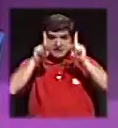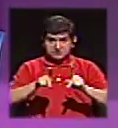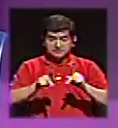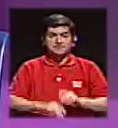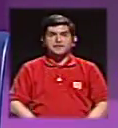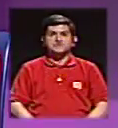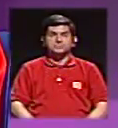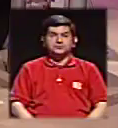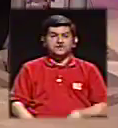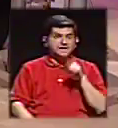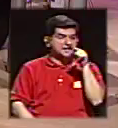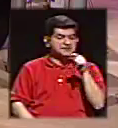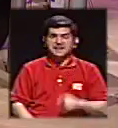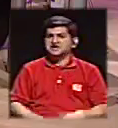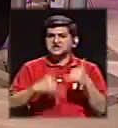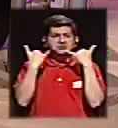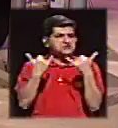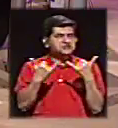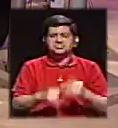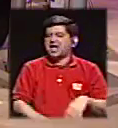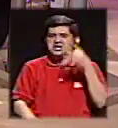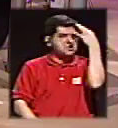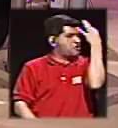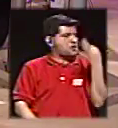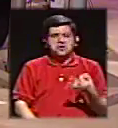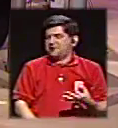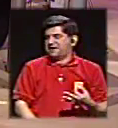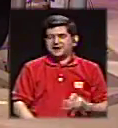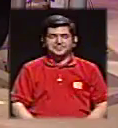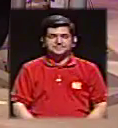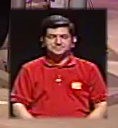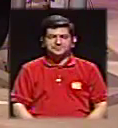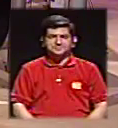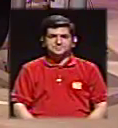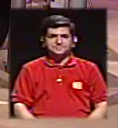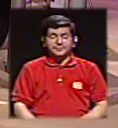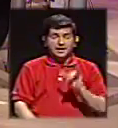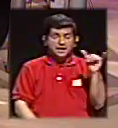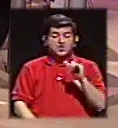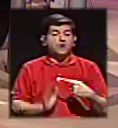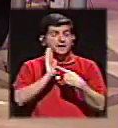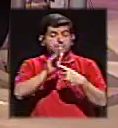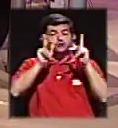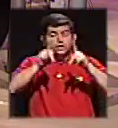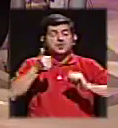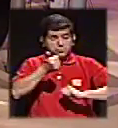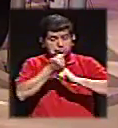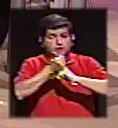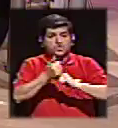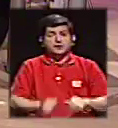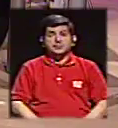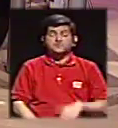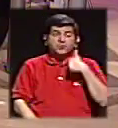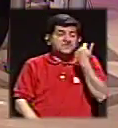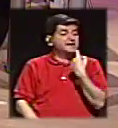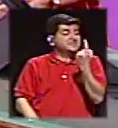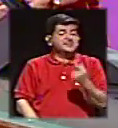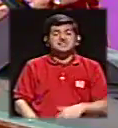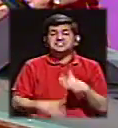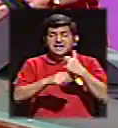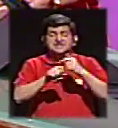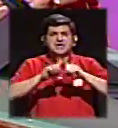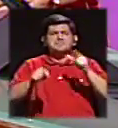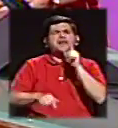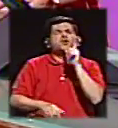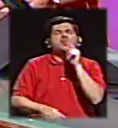definitivamente, Ani, no come más cuentas. Y esta es mi gente para hacer las cosas también, porque es muy fácil decir que se pueden hacer, pero hay que decir quién las hace.